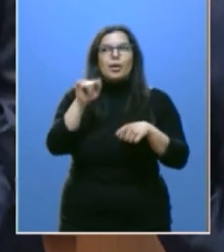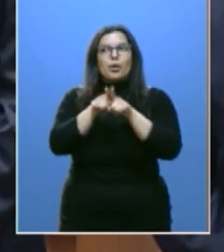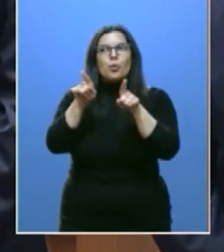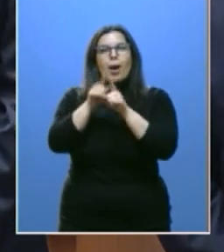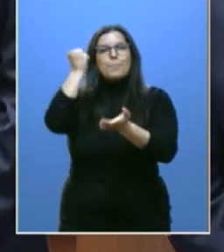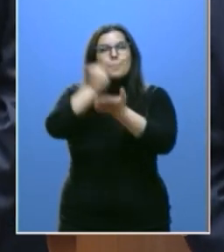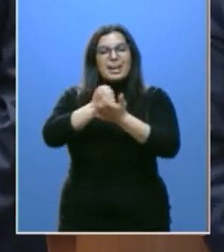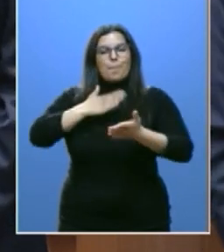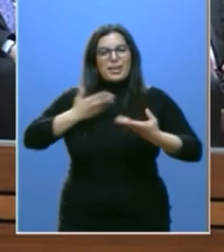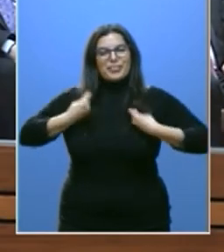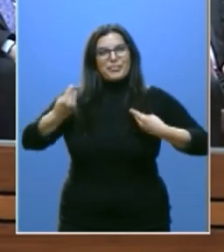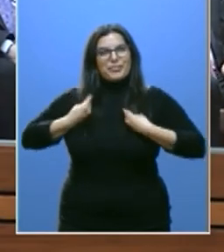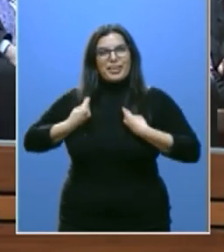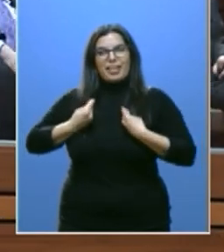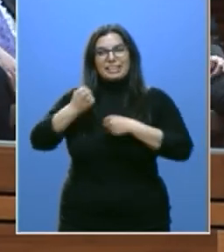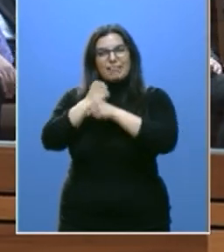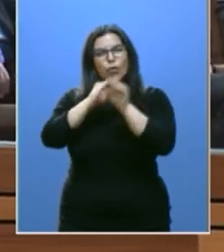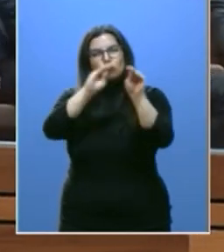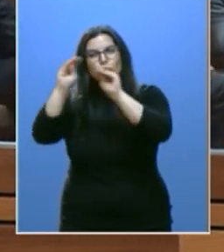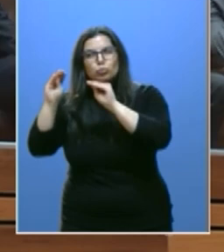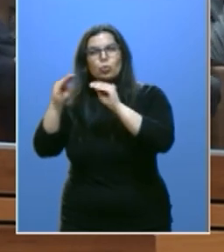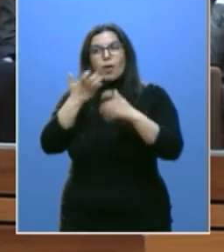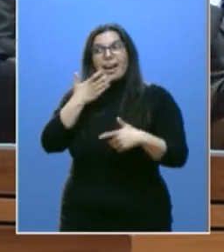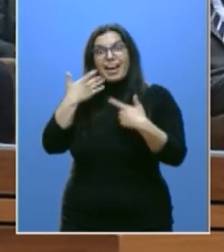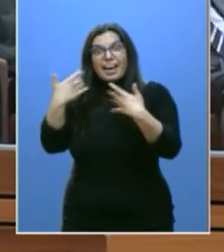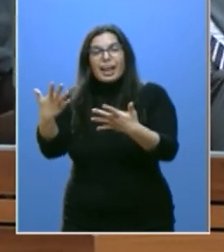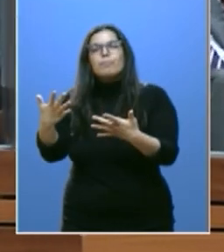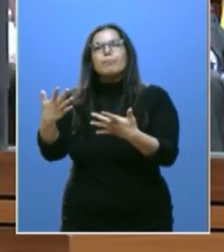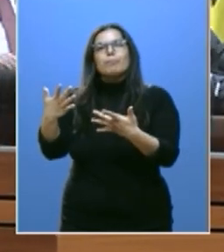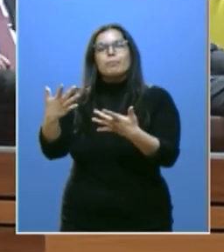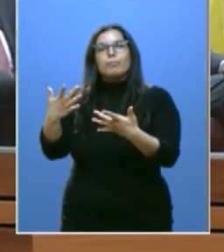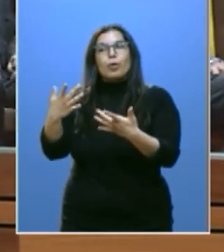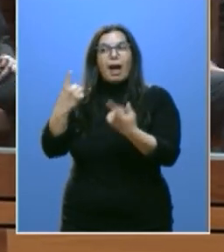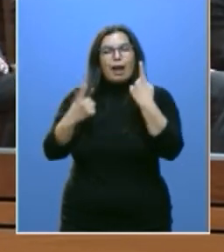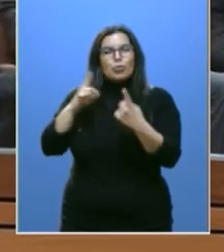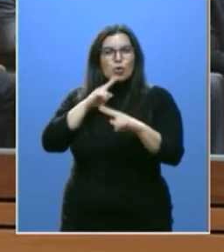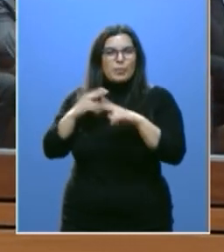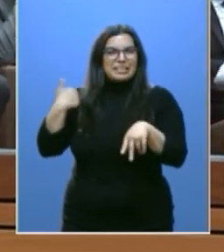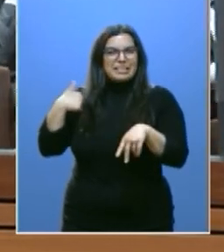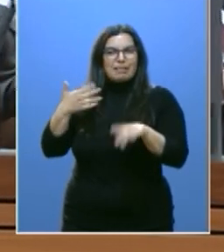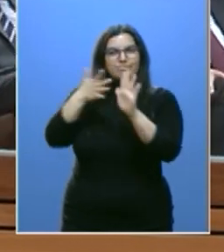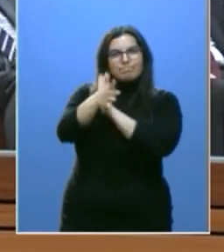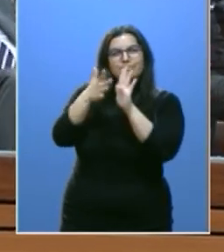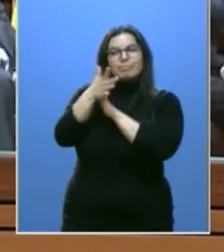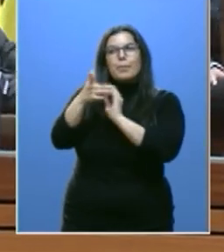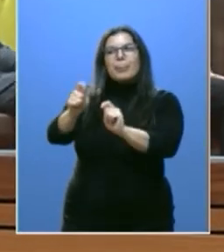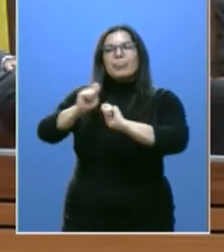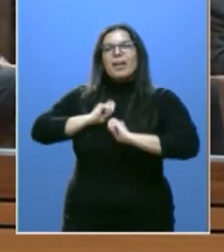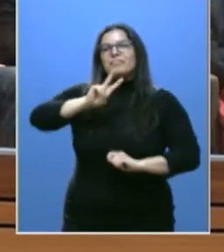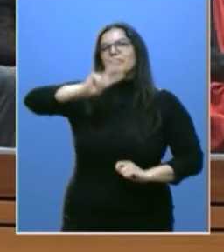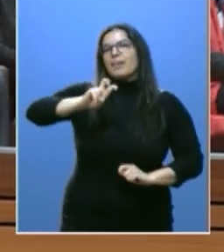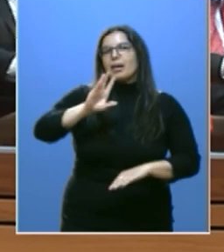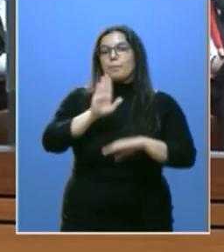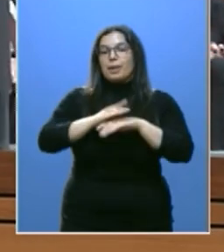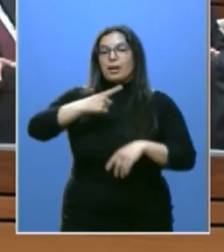Vuestra labor y vuestro ejemplo, como he dicho de manera puntual en algunas personas, no solo me han servido para